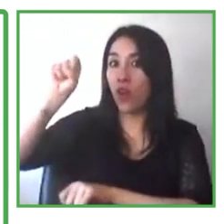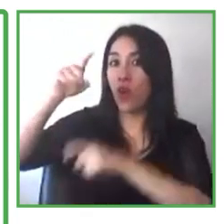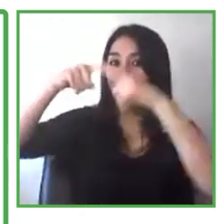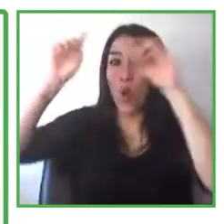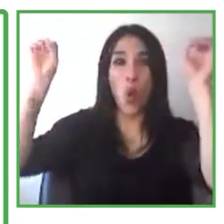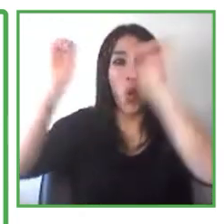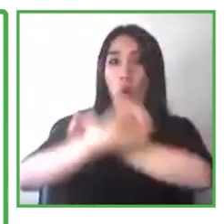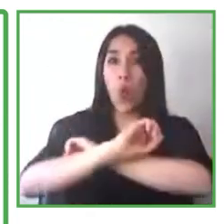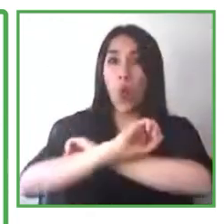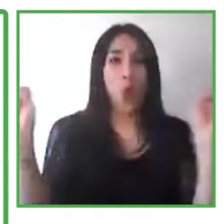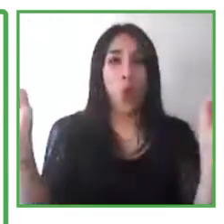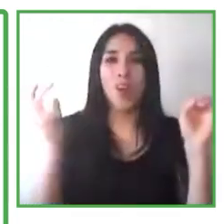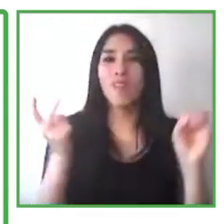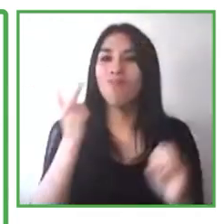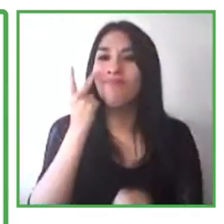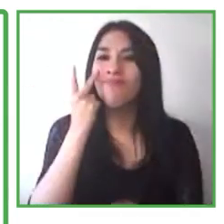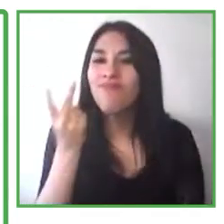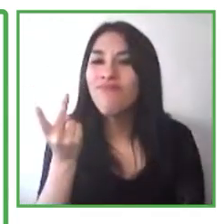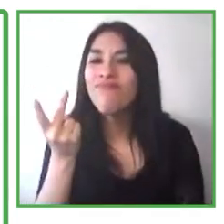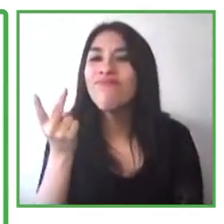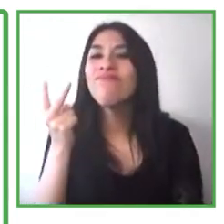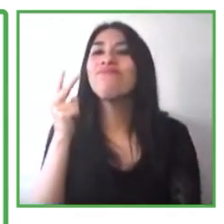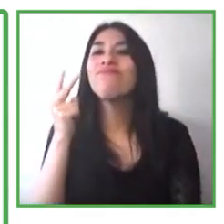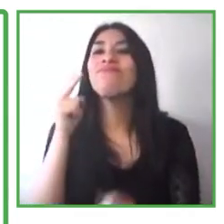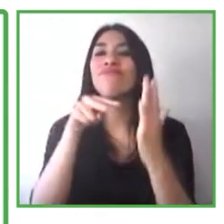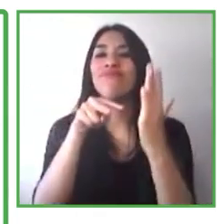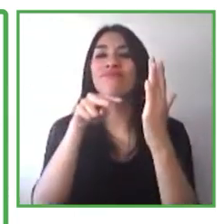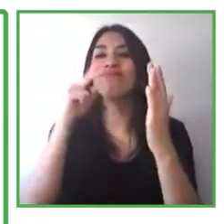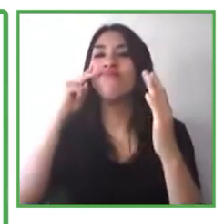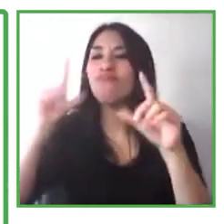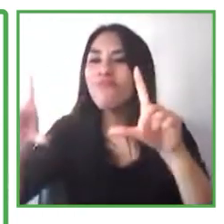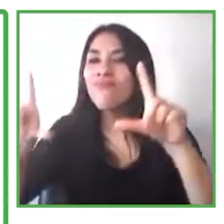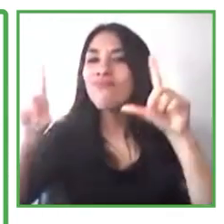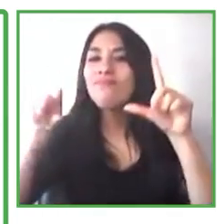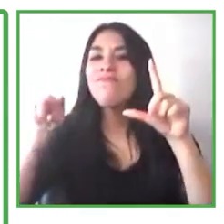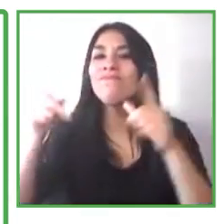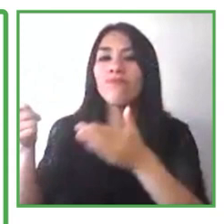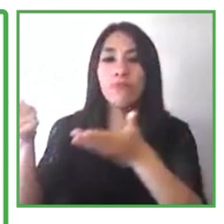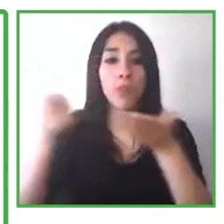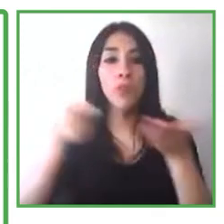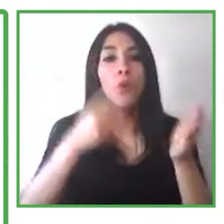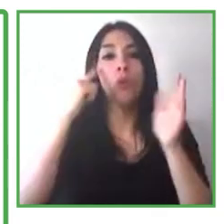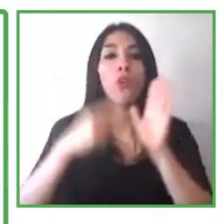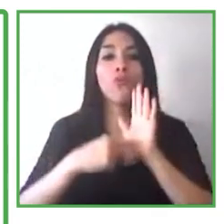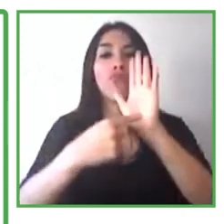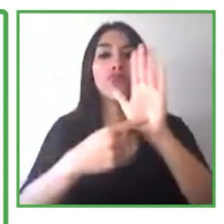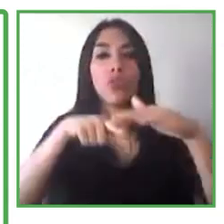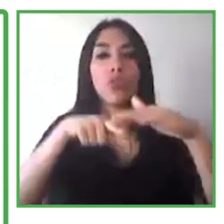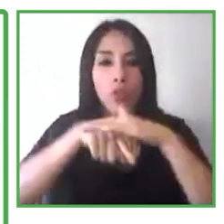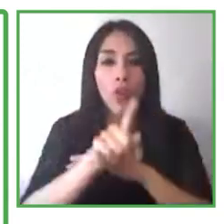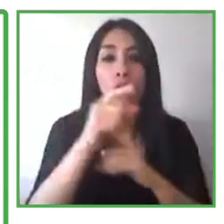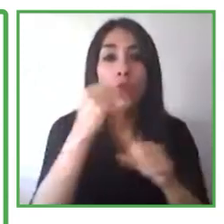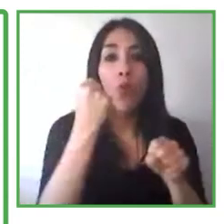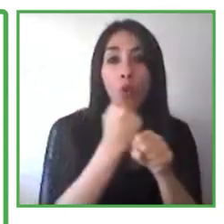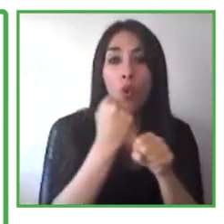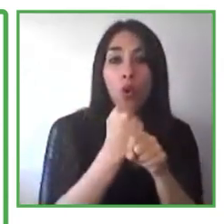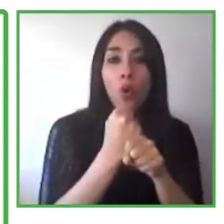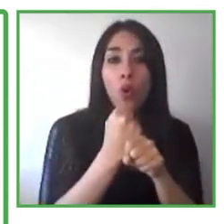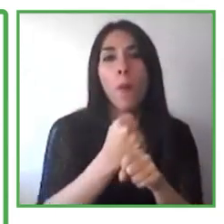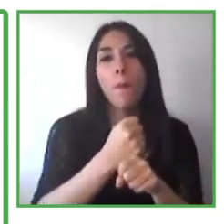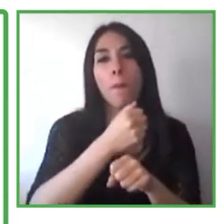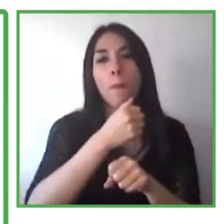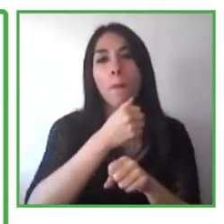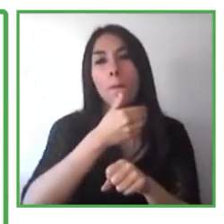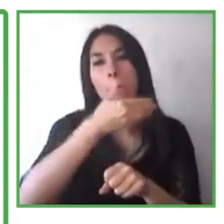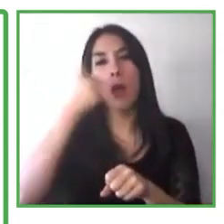distintas, educación que los va a llevar a un rol de tutoría y a un rol de empleo. Este proceso está